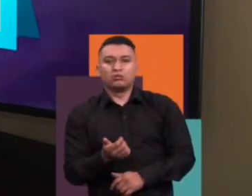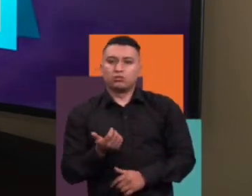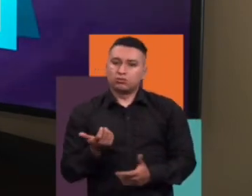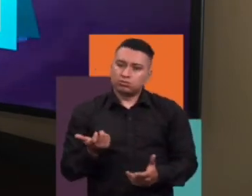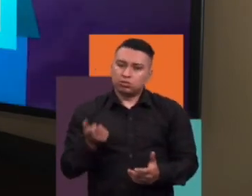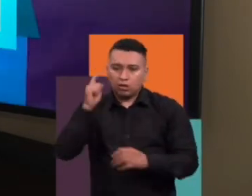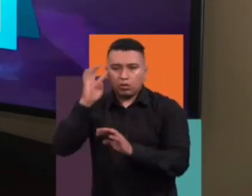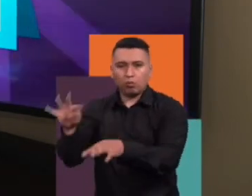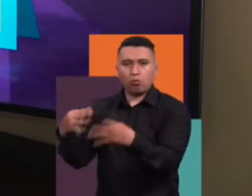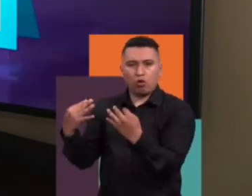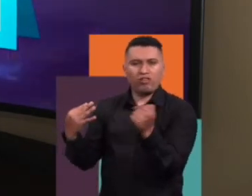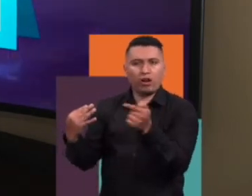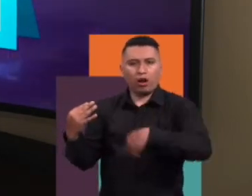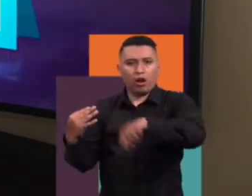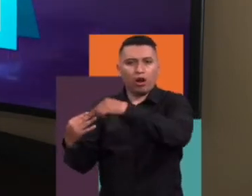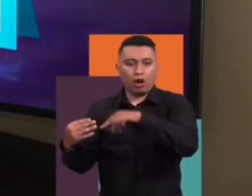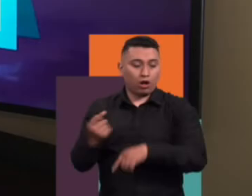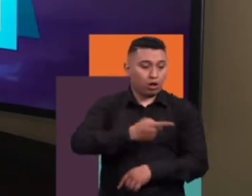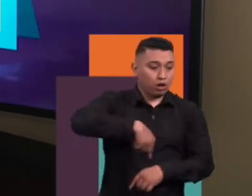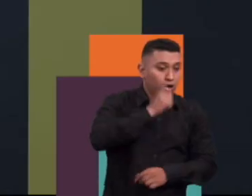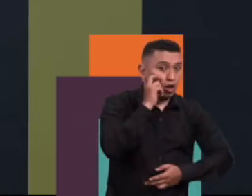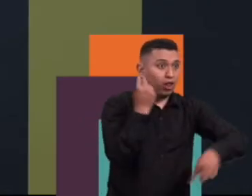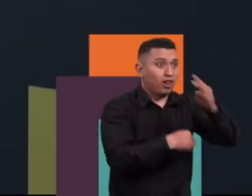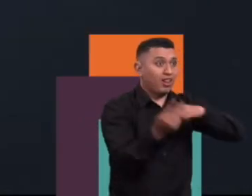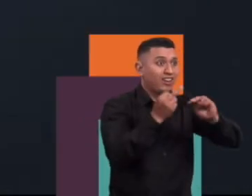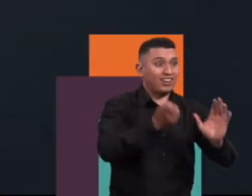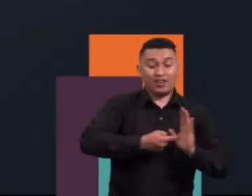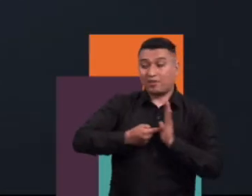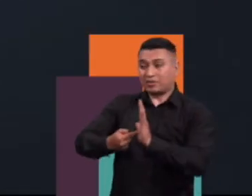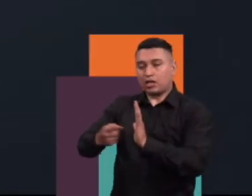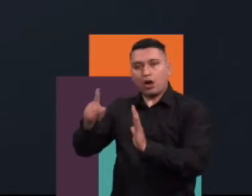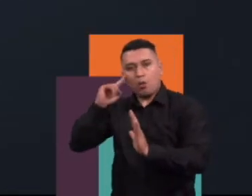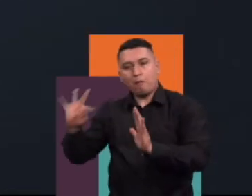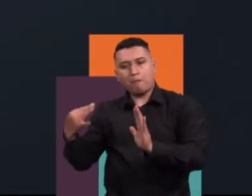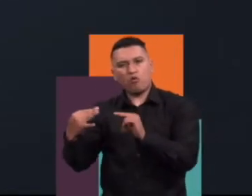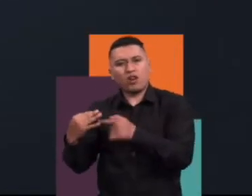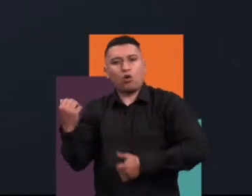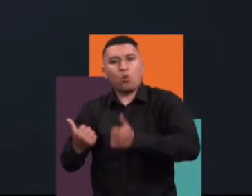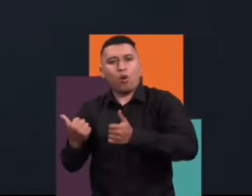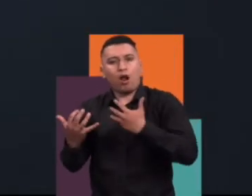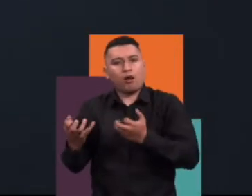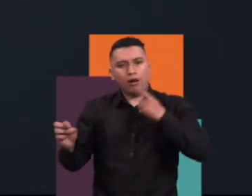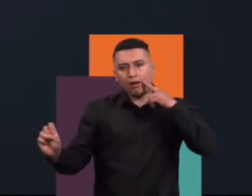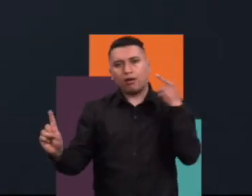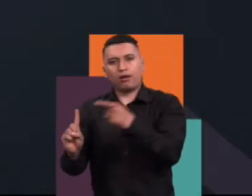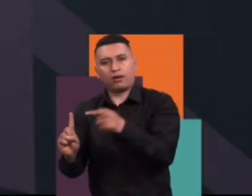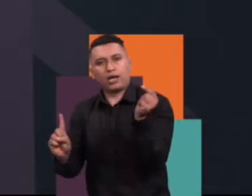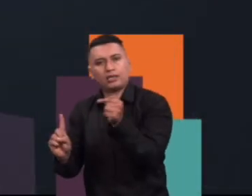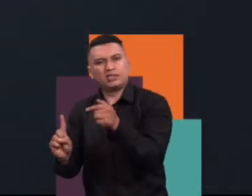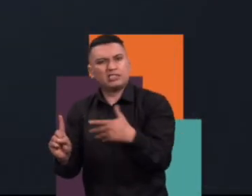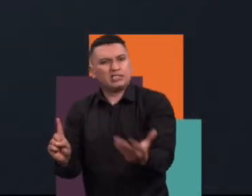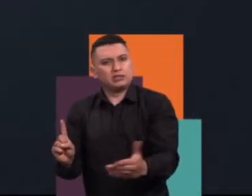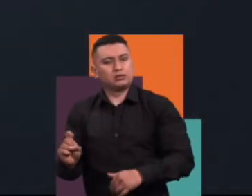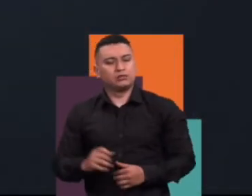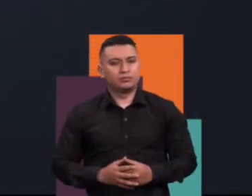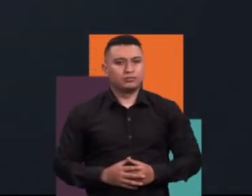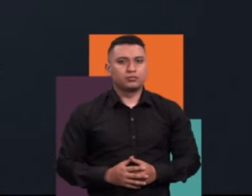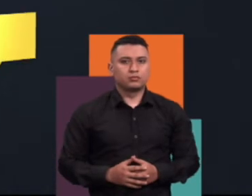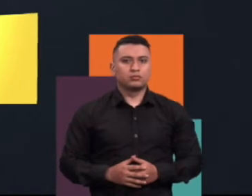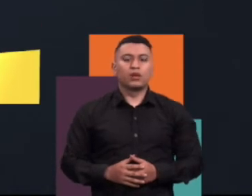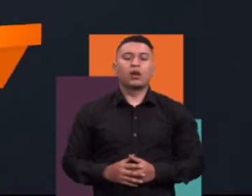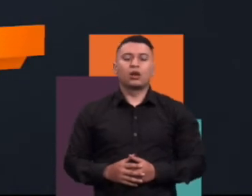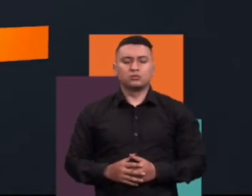tener como eje la aventura? Juan Pablo. Bueno, yo creo que cuando los medios masivos de